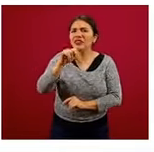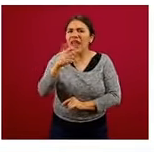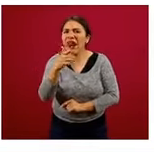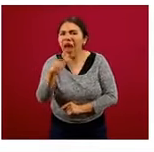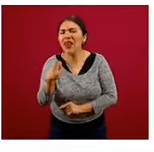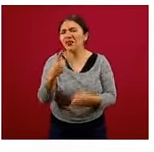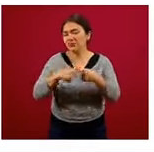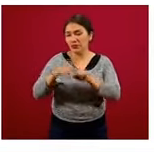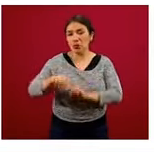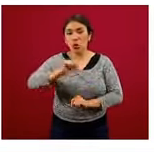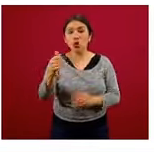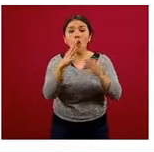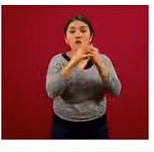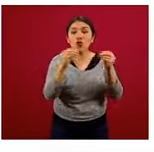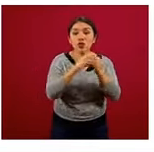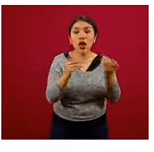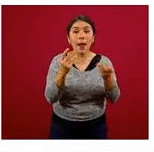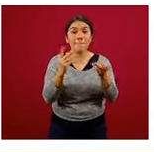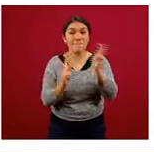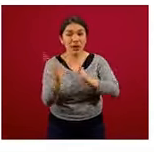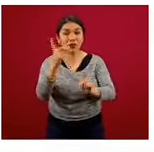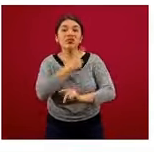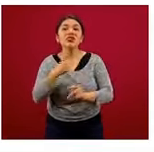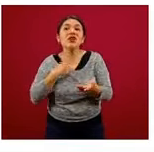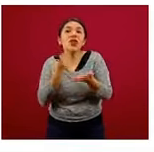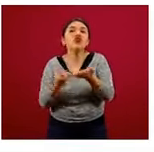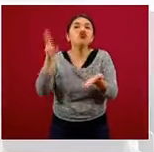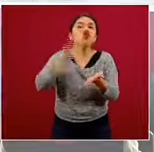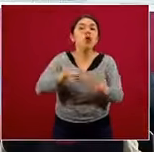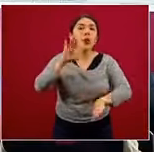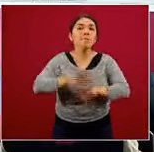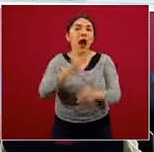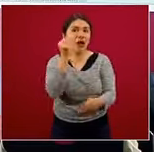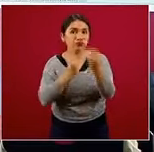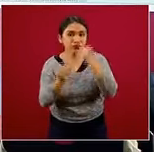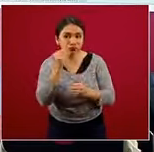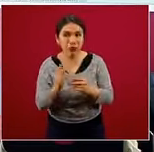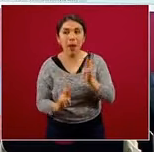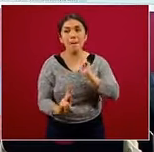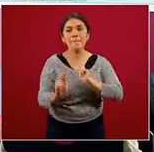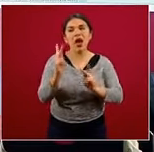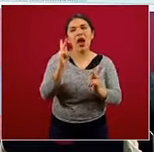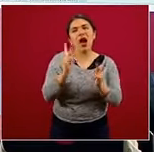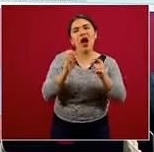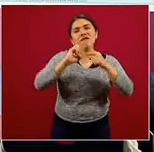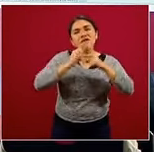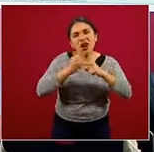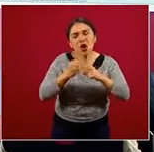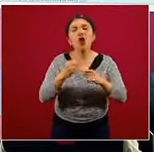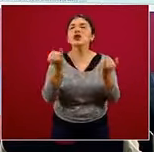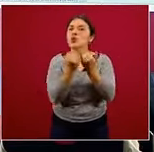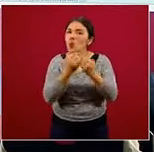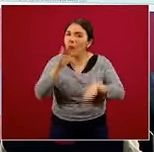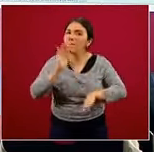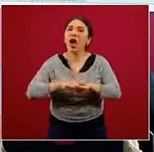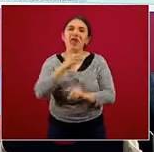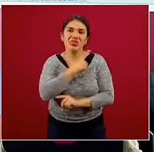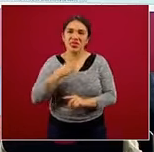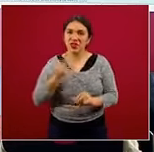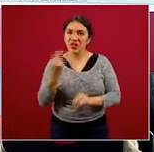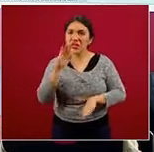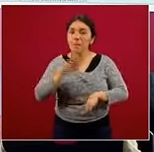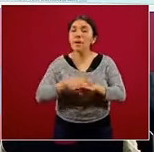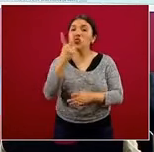Frutas y verduras, tenemos que duplicar lo que estamos consumiendo. Leguminosas y oleaginosas, también aumentarlo